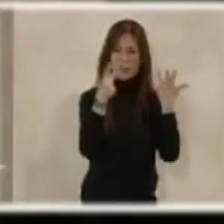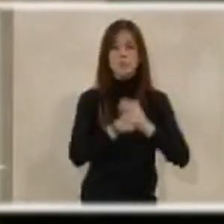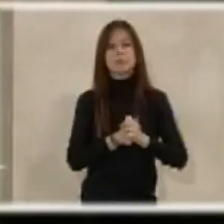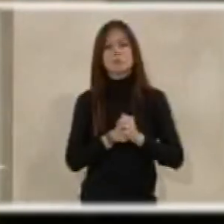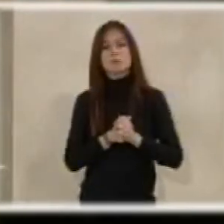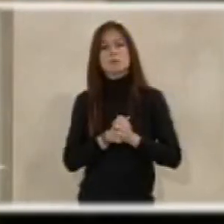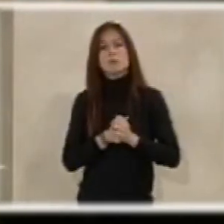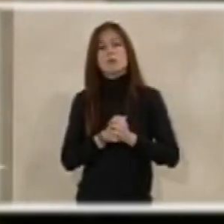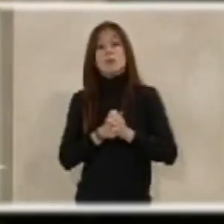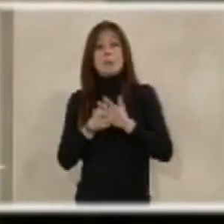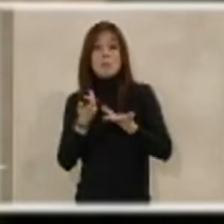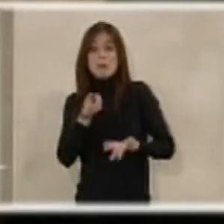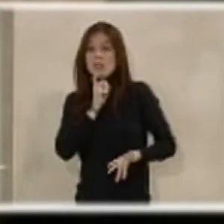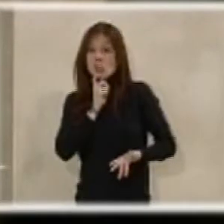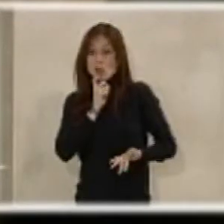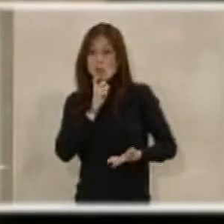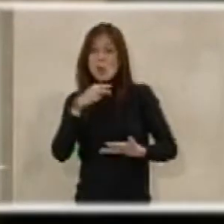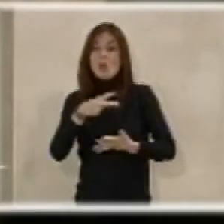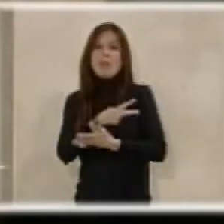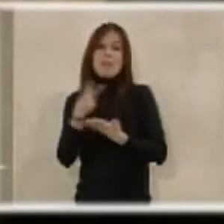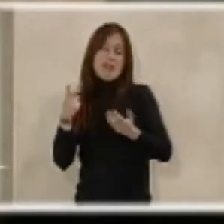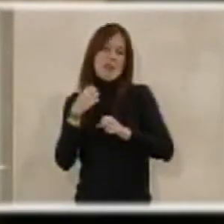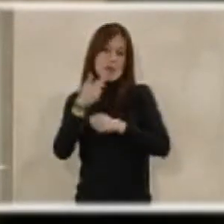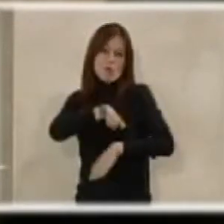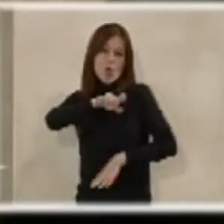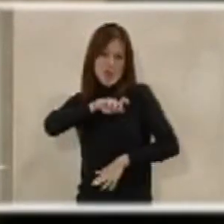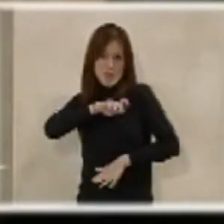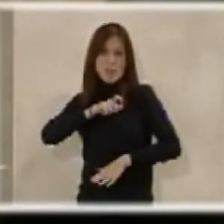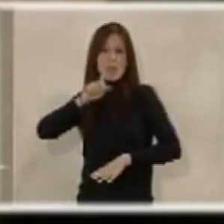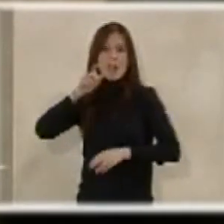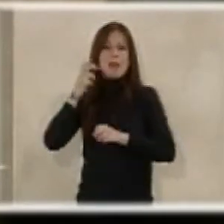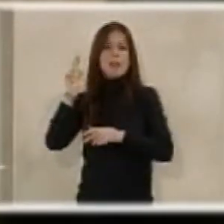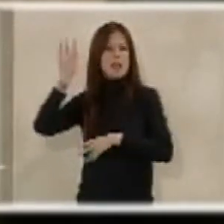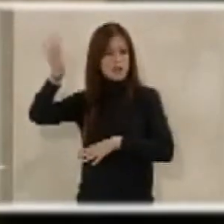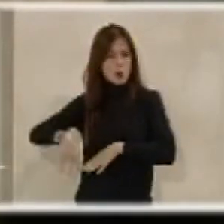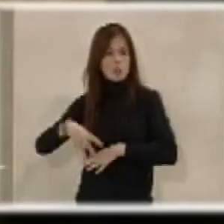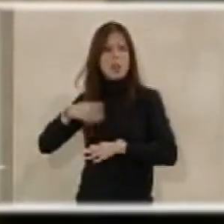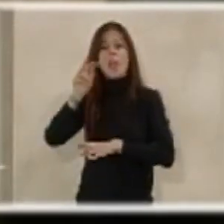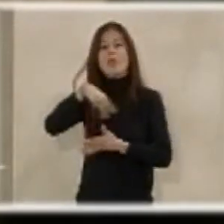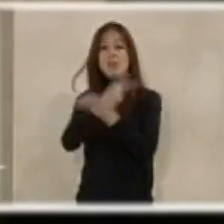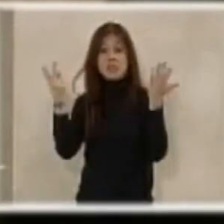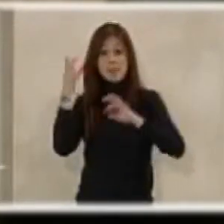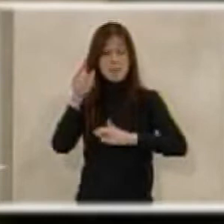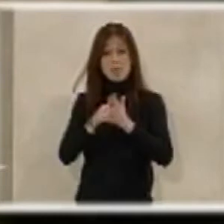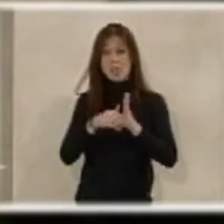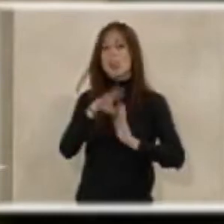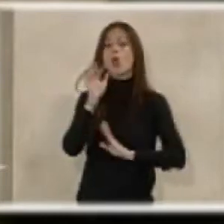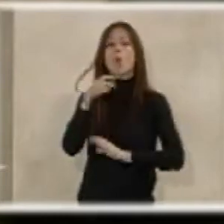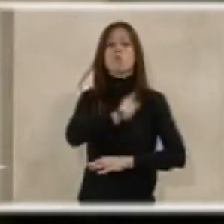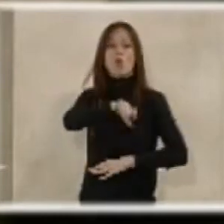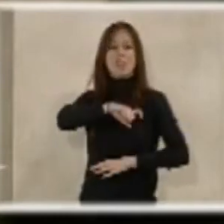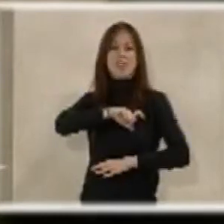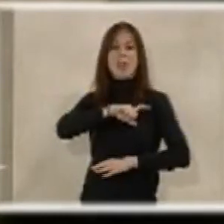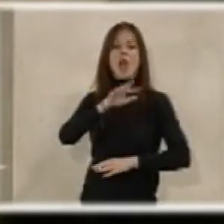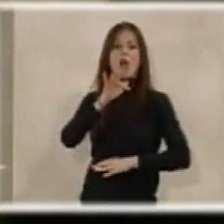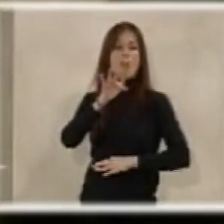Los Mossos de Escuadra estaríamos en 17.000, la Echancha en 7.700, la Policía Foral en 900 y